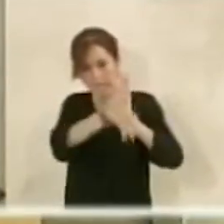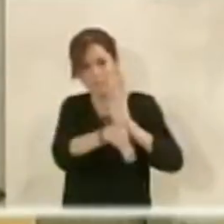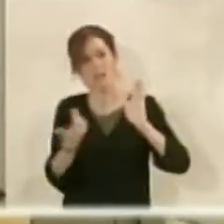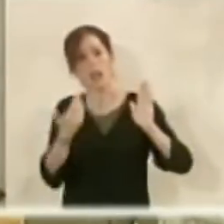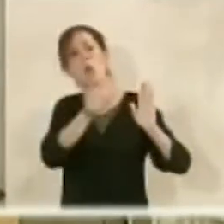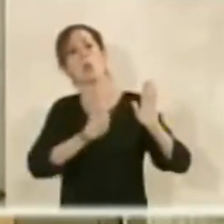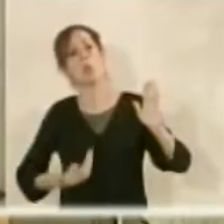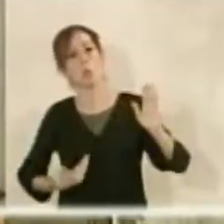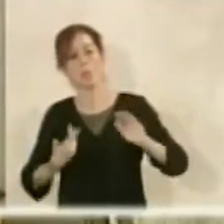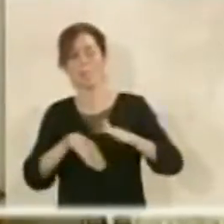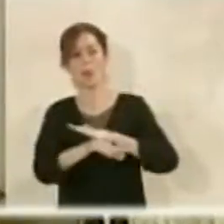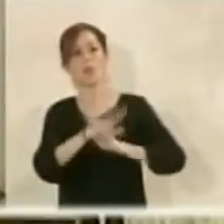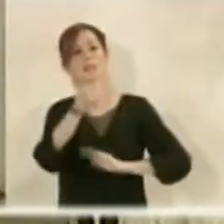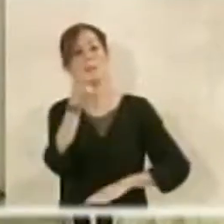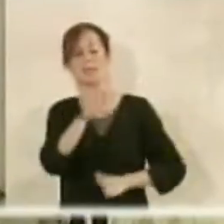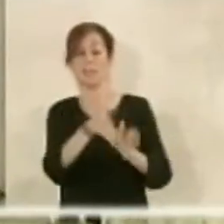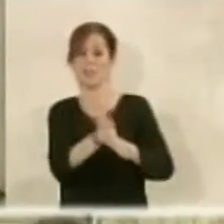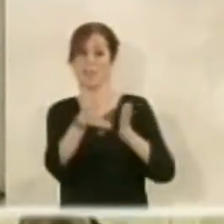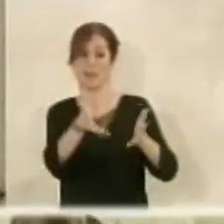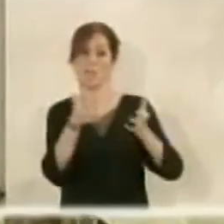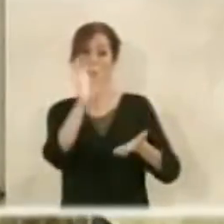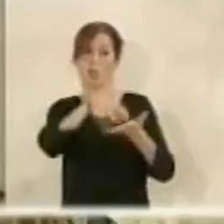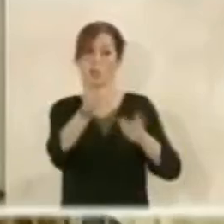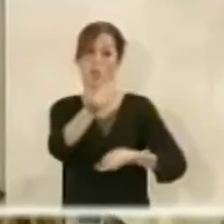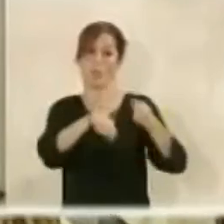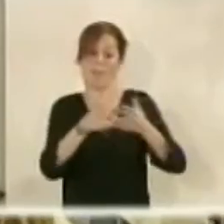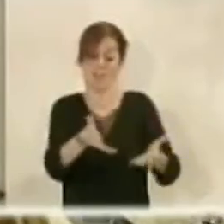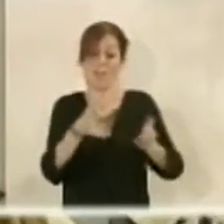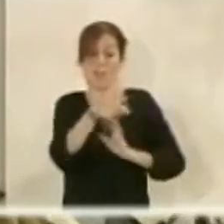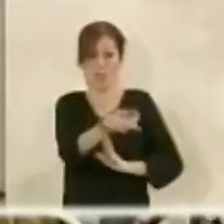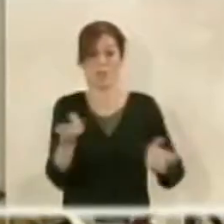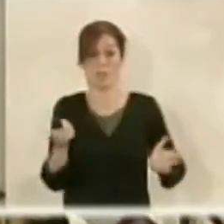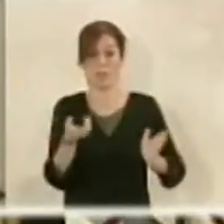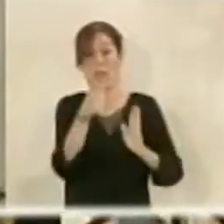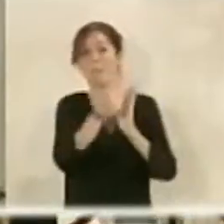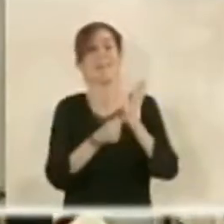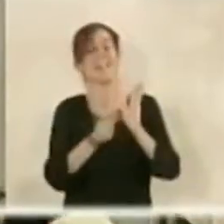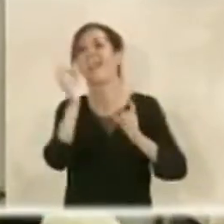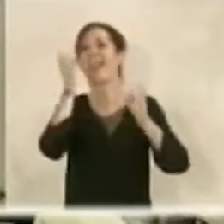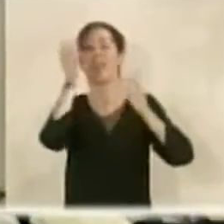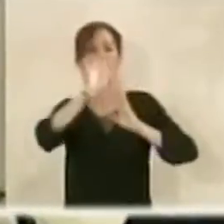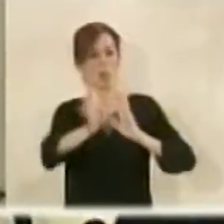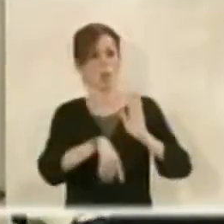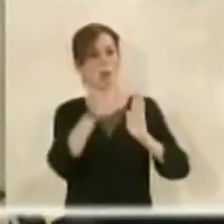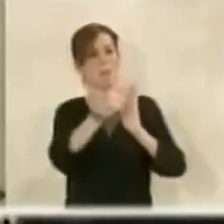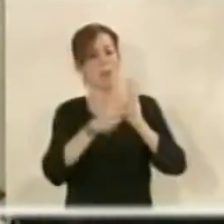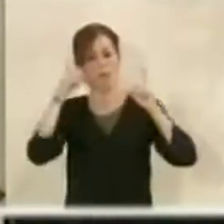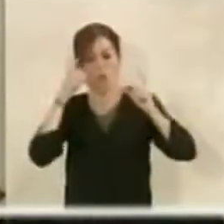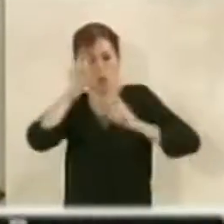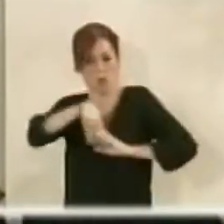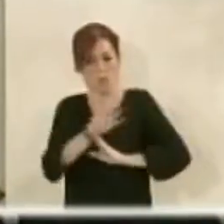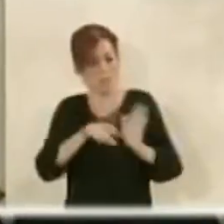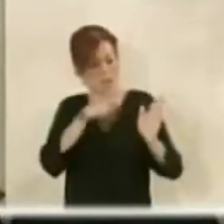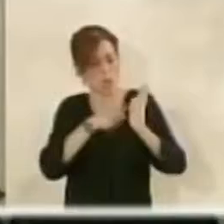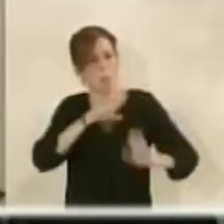beneficiar también al centro comercial. Tiene que cumplirlo, no hay ninguna medida de gracia ni ningún esfuerzo. Por lo tanto,